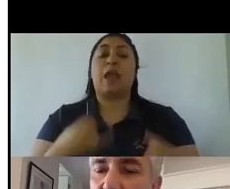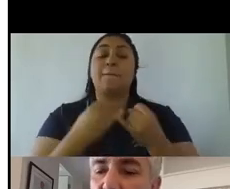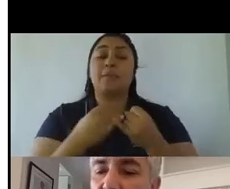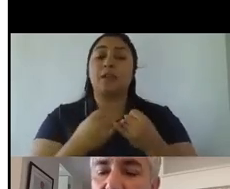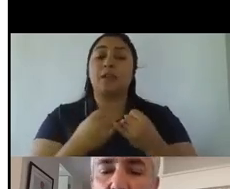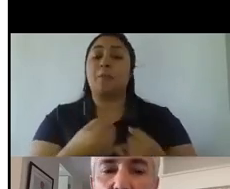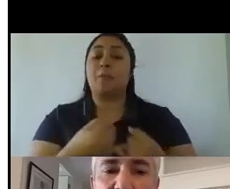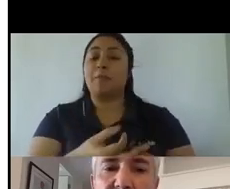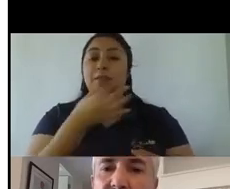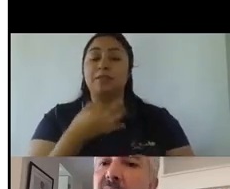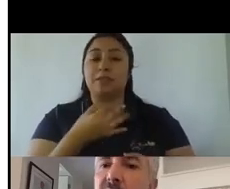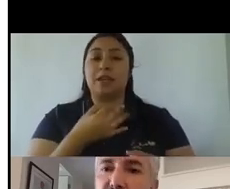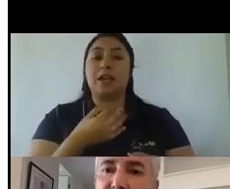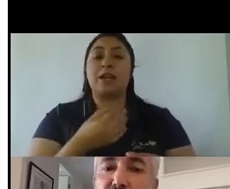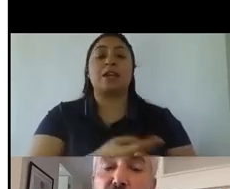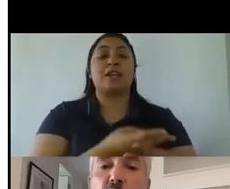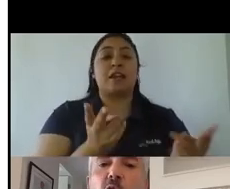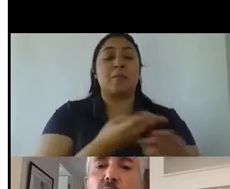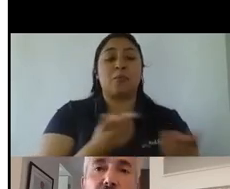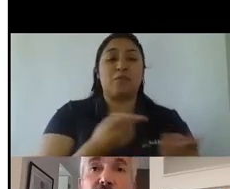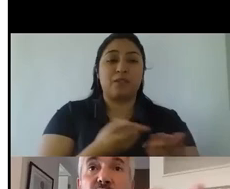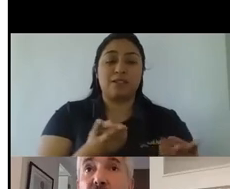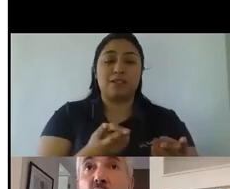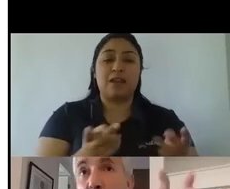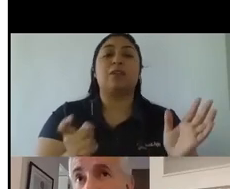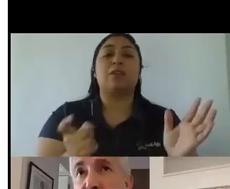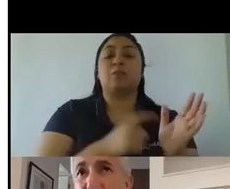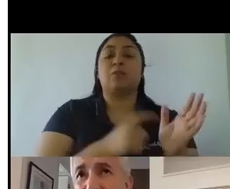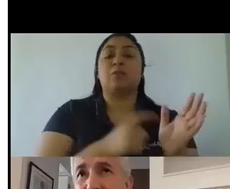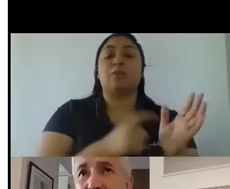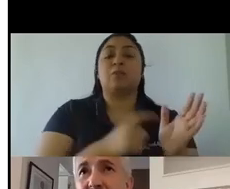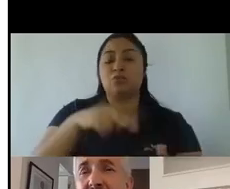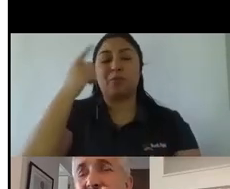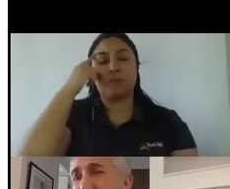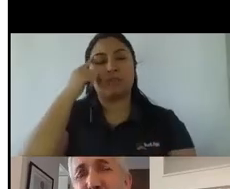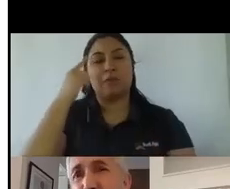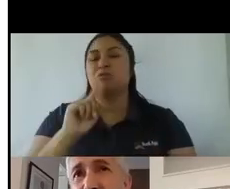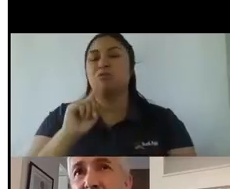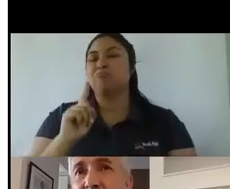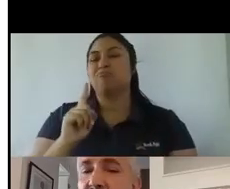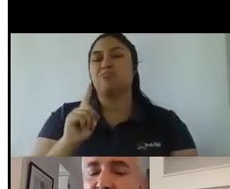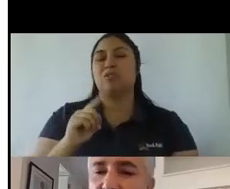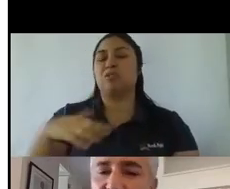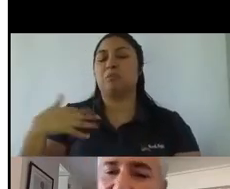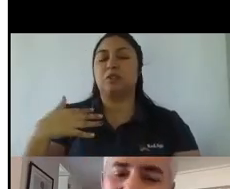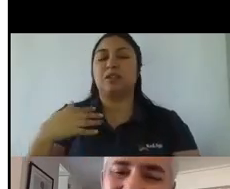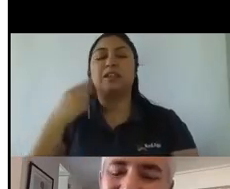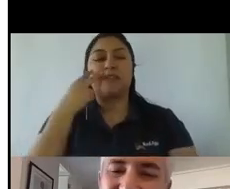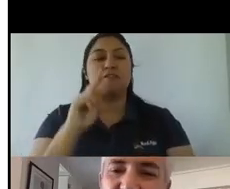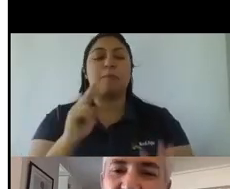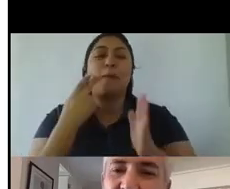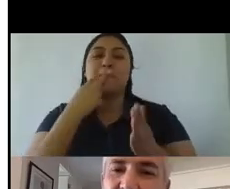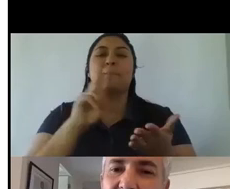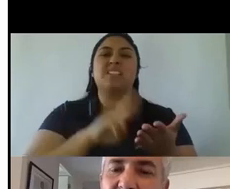nosotros pagamos por ser poco relevantes y no tengo ninguna duda de cuando nosotros vemos muchos mensajes que son bien parecidos nos cuesta bastante